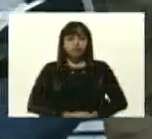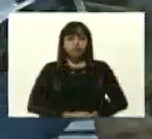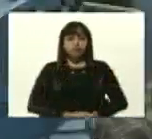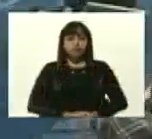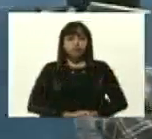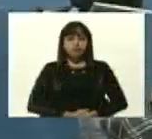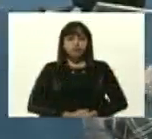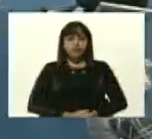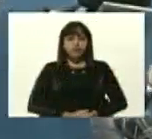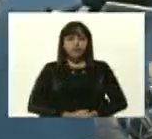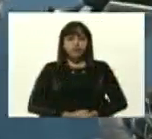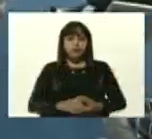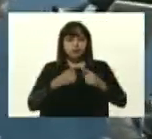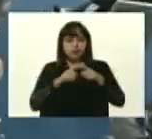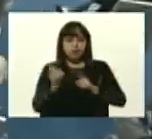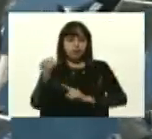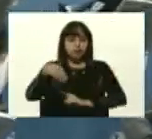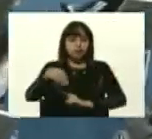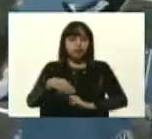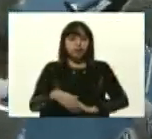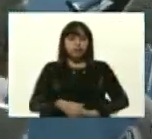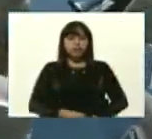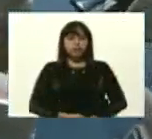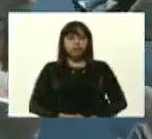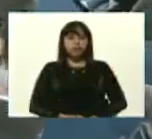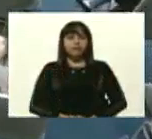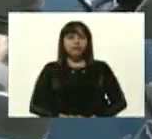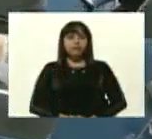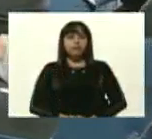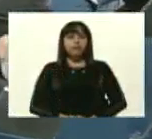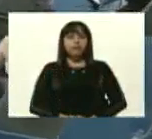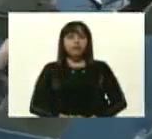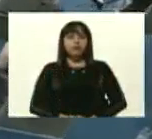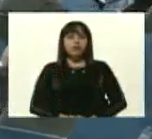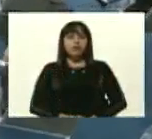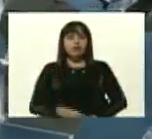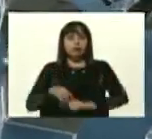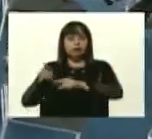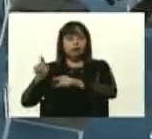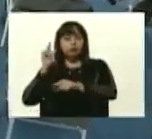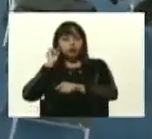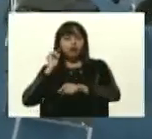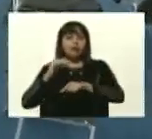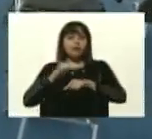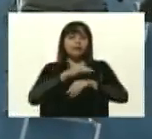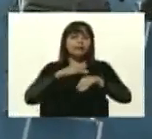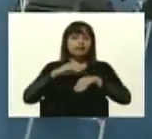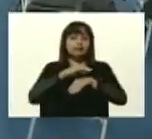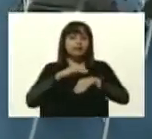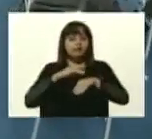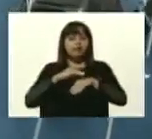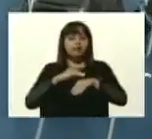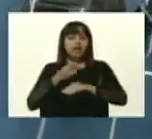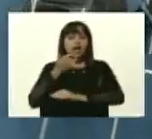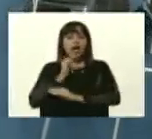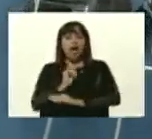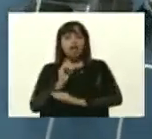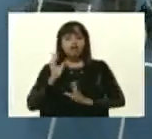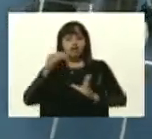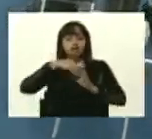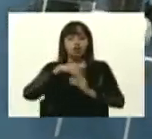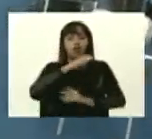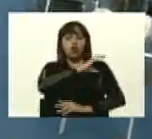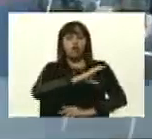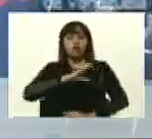Pero además, la ministra Gabriela es parte de la comisión